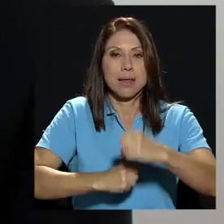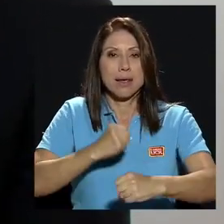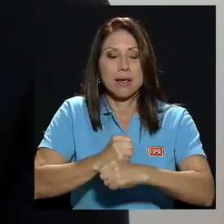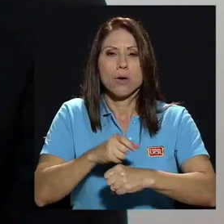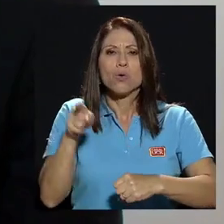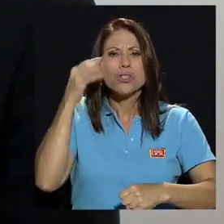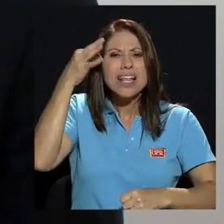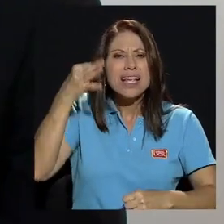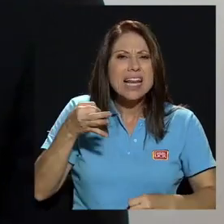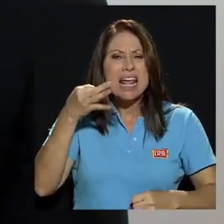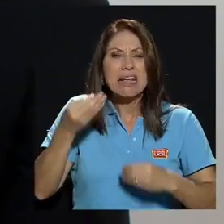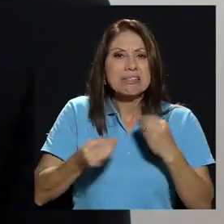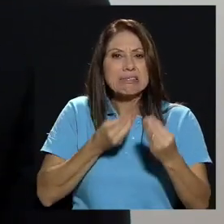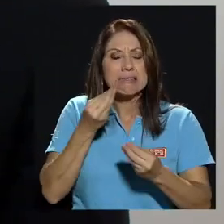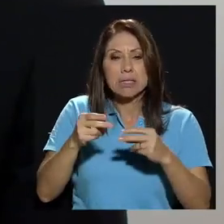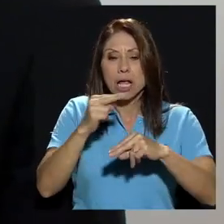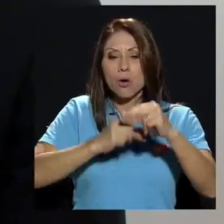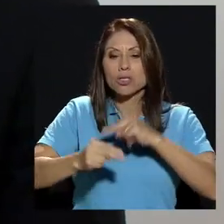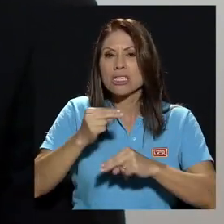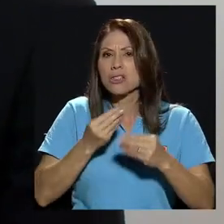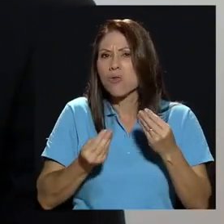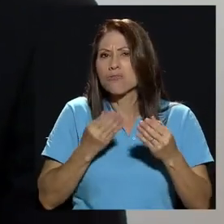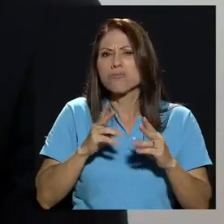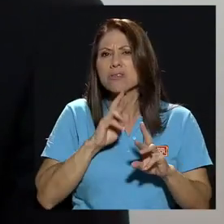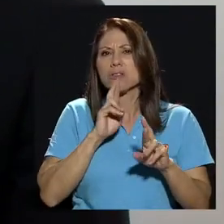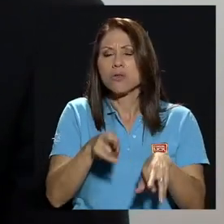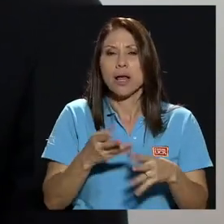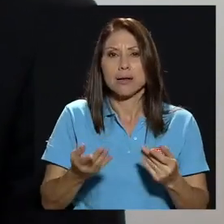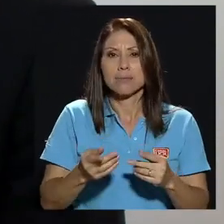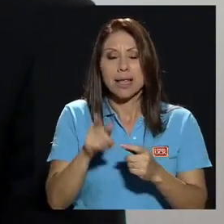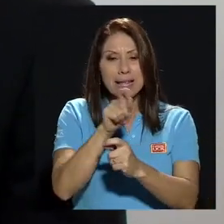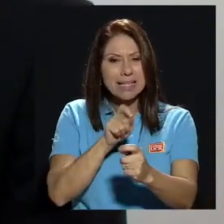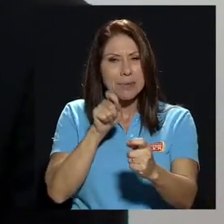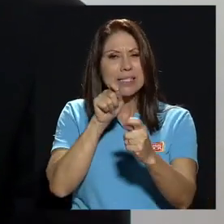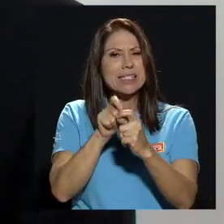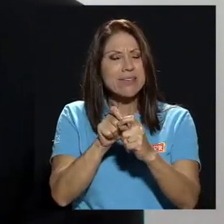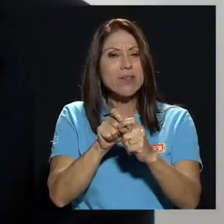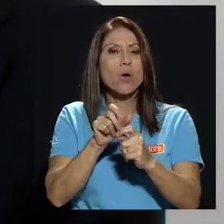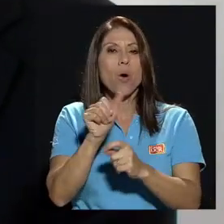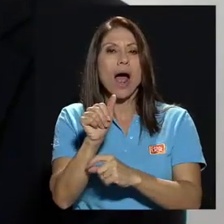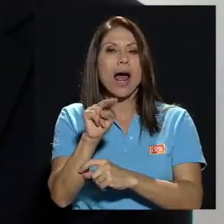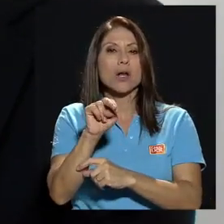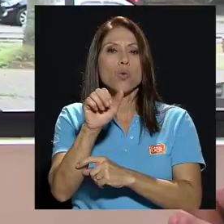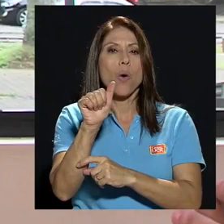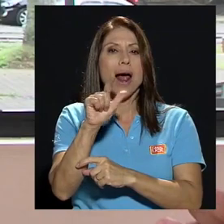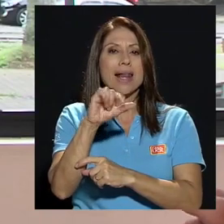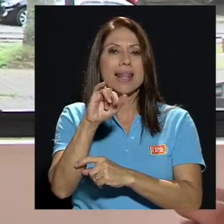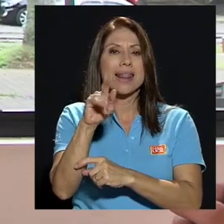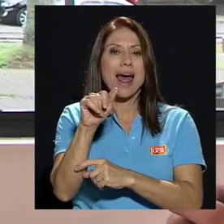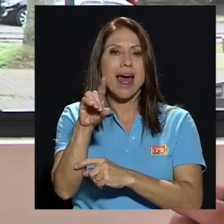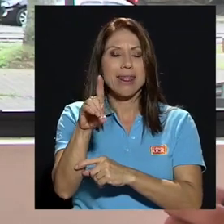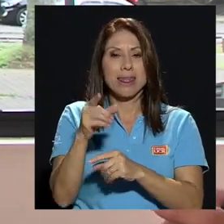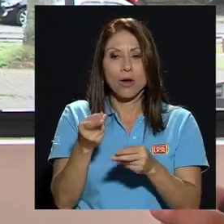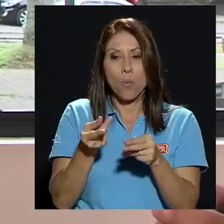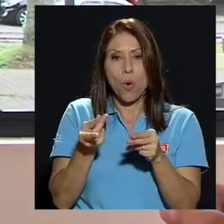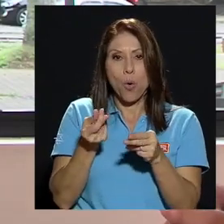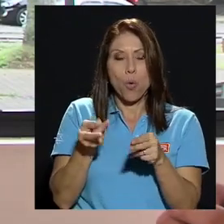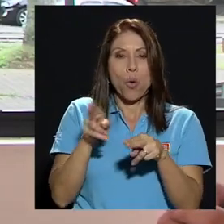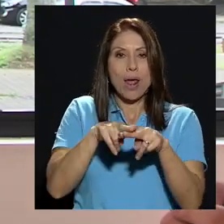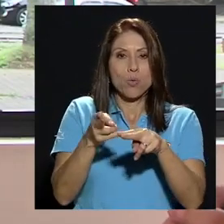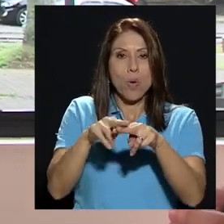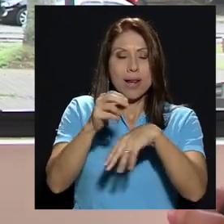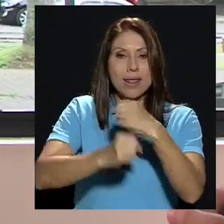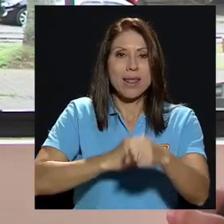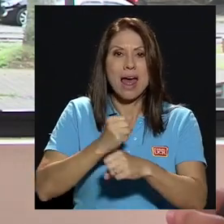¿Qué cree usted que debe resultar de esta negociación y en el tema específico de la anualidad cuál considera usted que es el punto adecuado? Yo creo que como toda